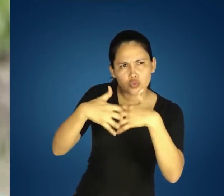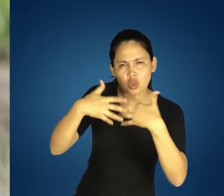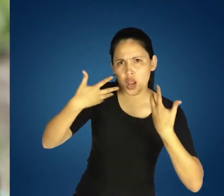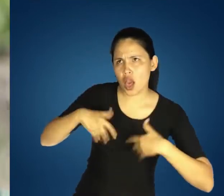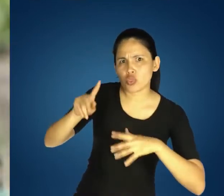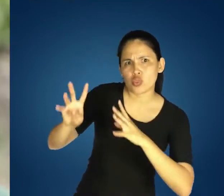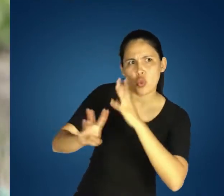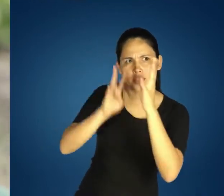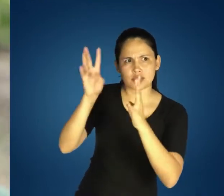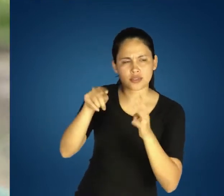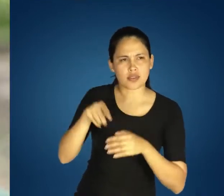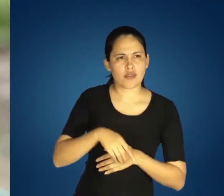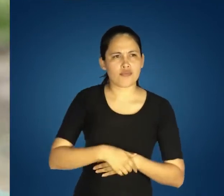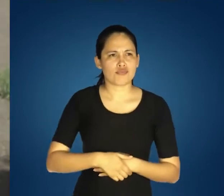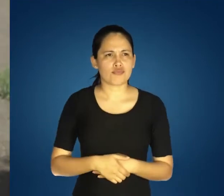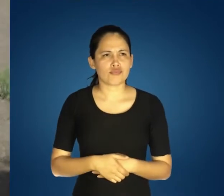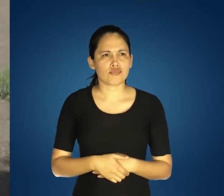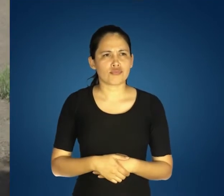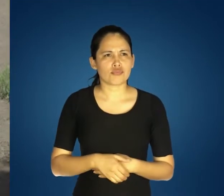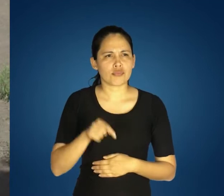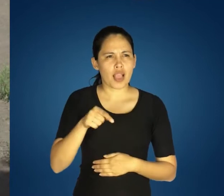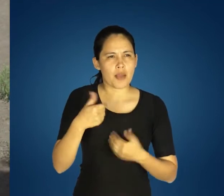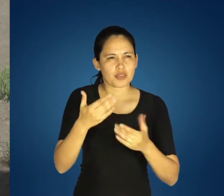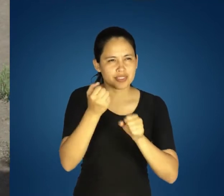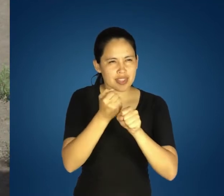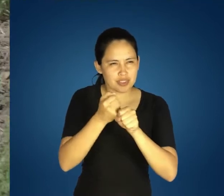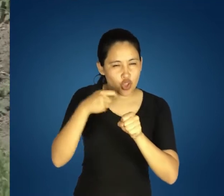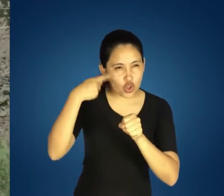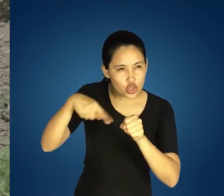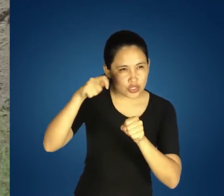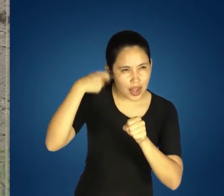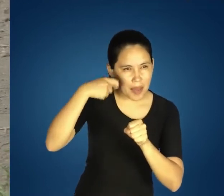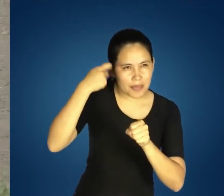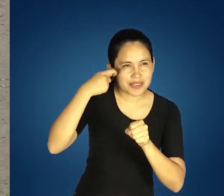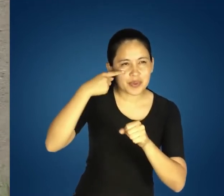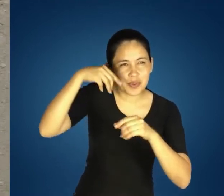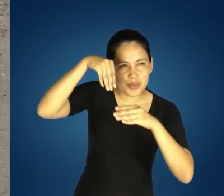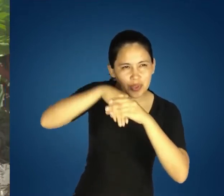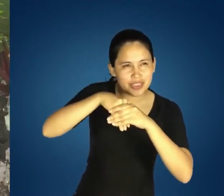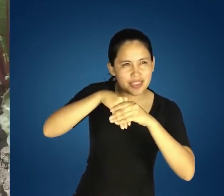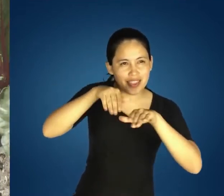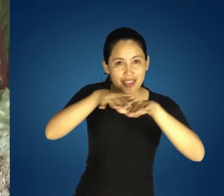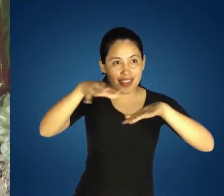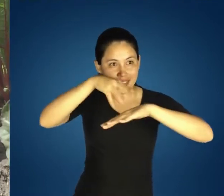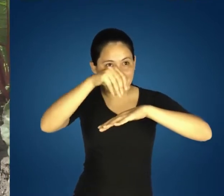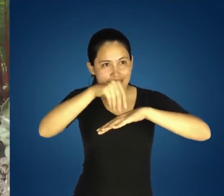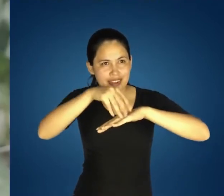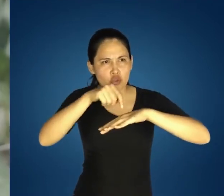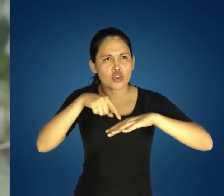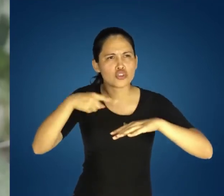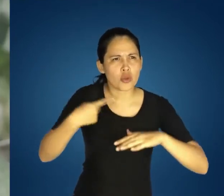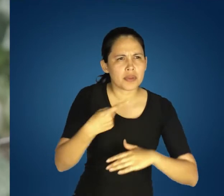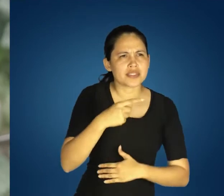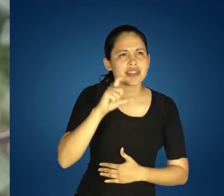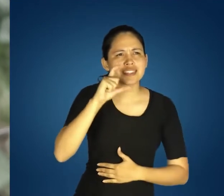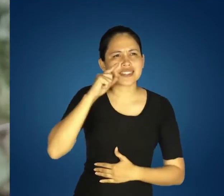Se trabaja con procesos que buscan imitar el funcionamiento de la naturaleza Aprovechando